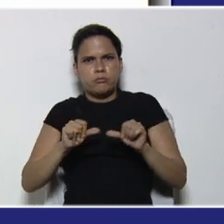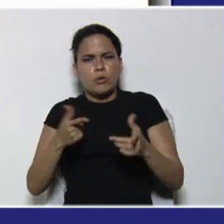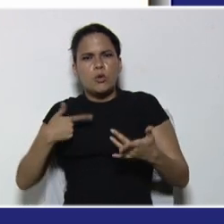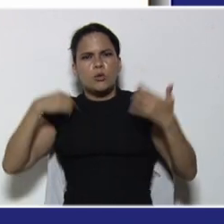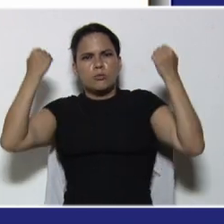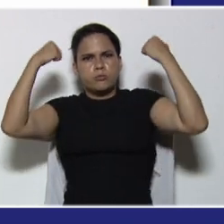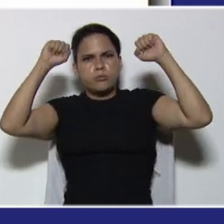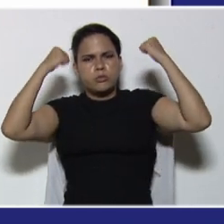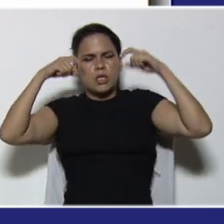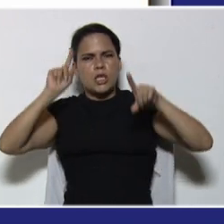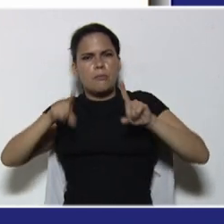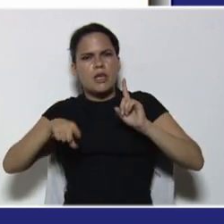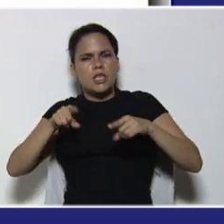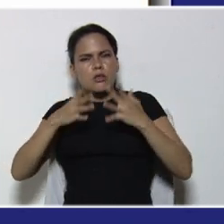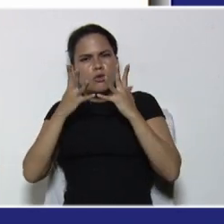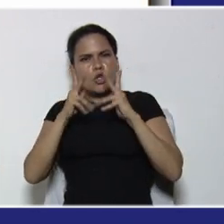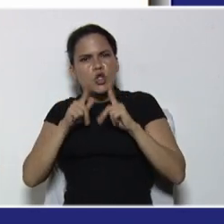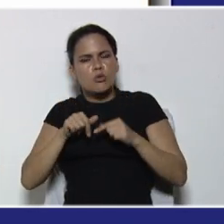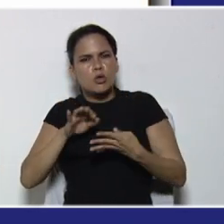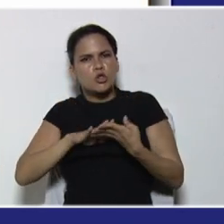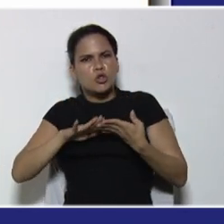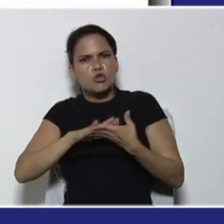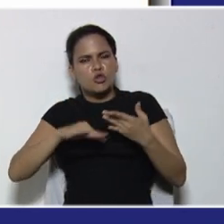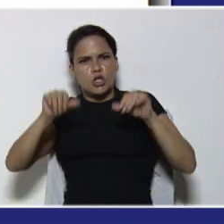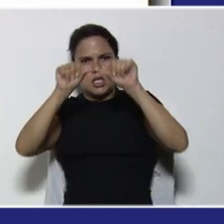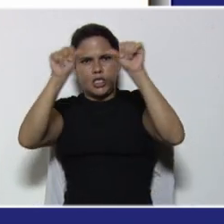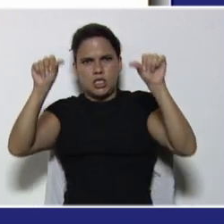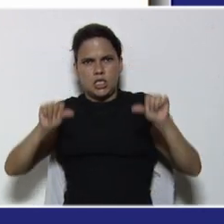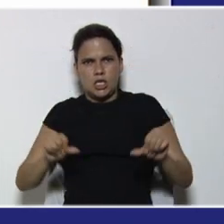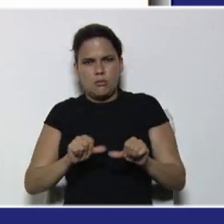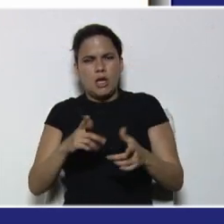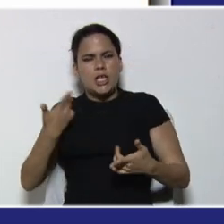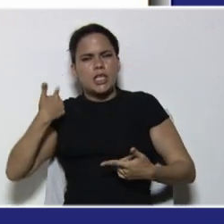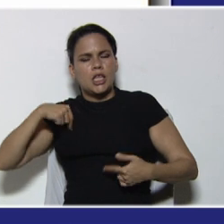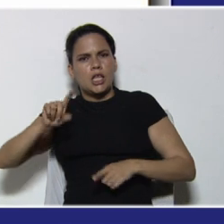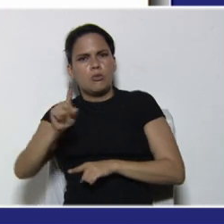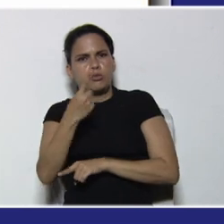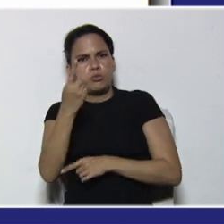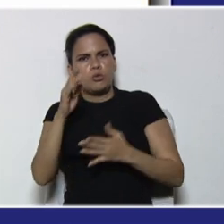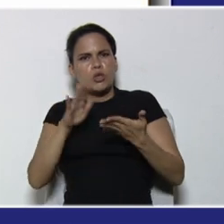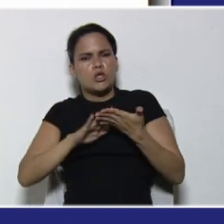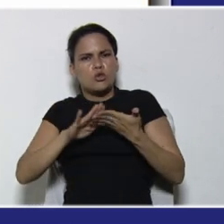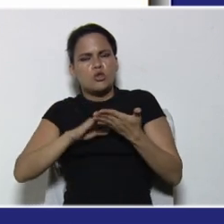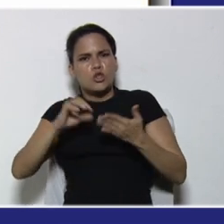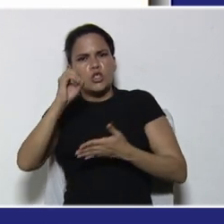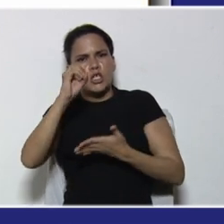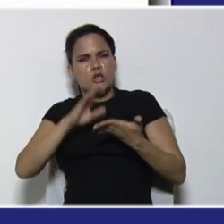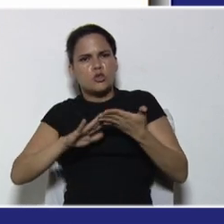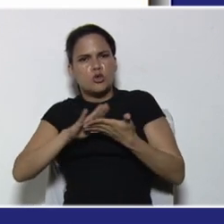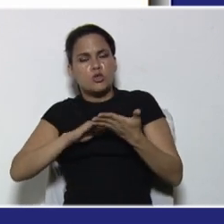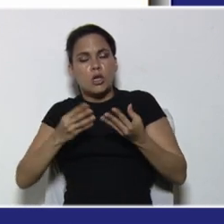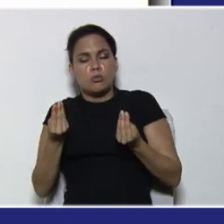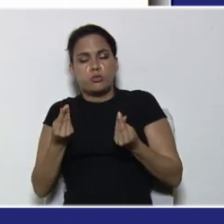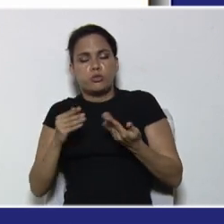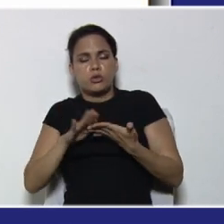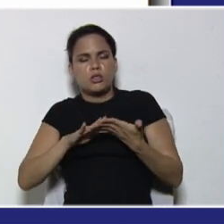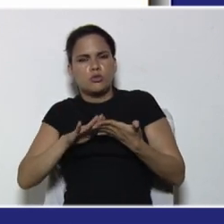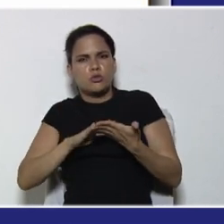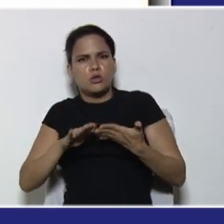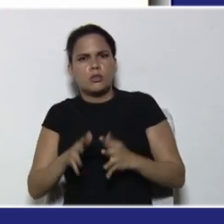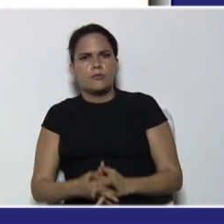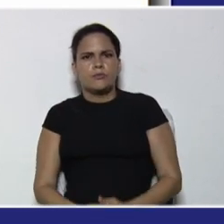dependiendo, del número de soluciones, del sistema, tendremos, una solución, cero soluciones, infinitas soluciones,